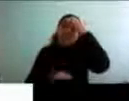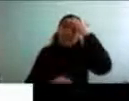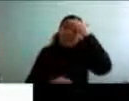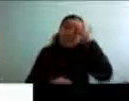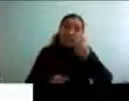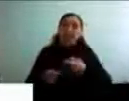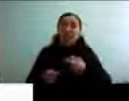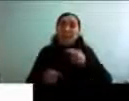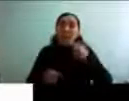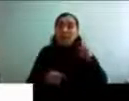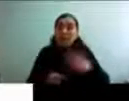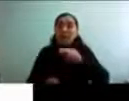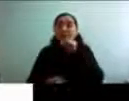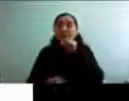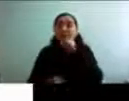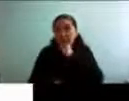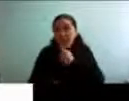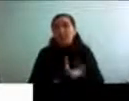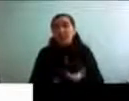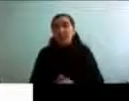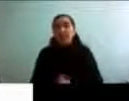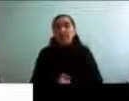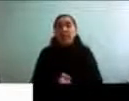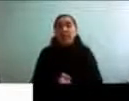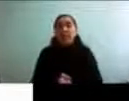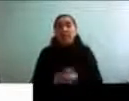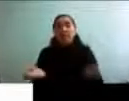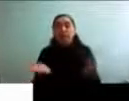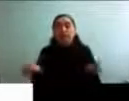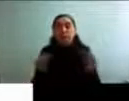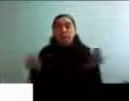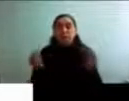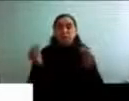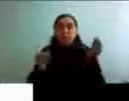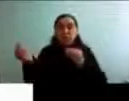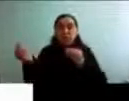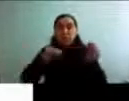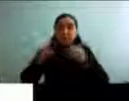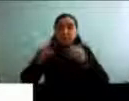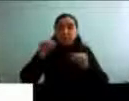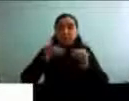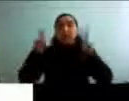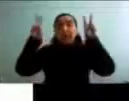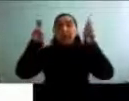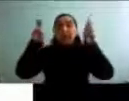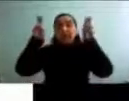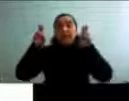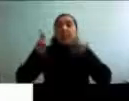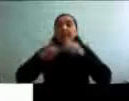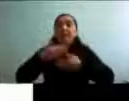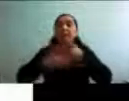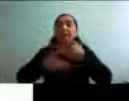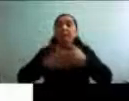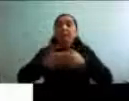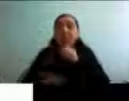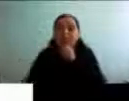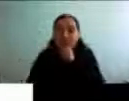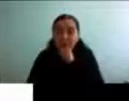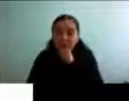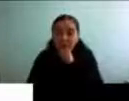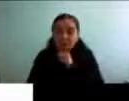de las personas mayores, ¿no? En fin, todos estos son los que denominamos temas del envejecer y que